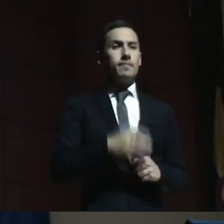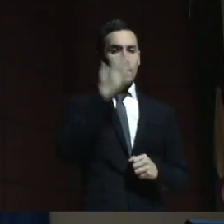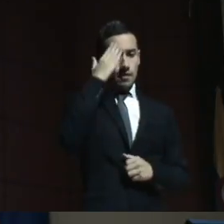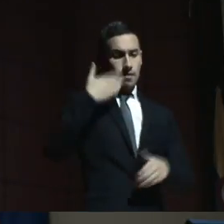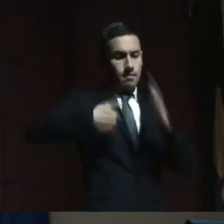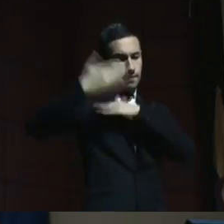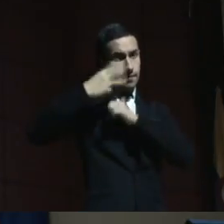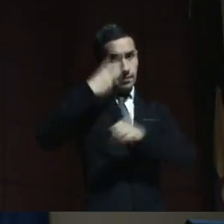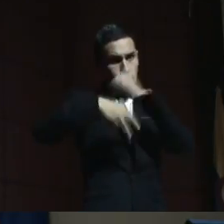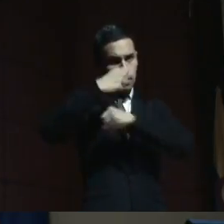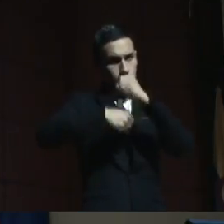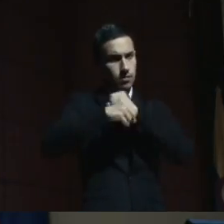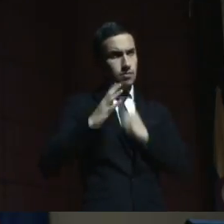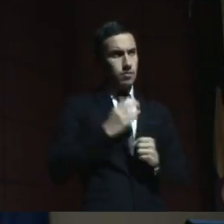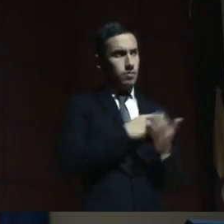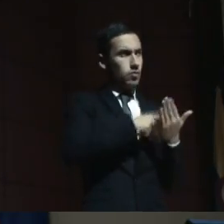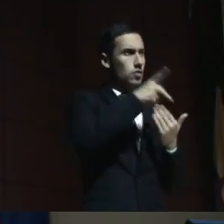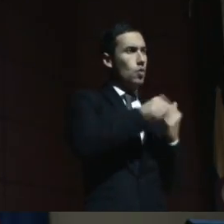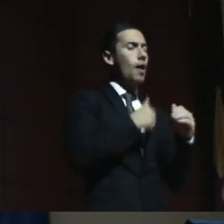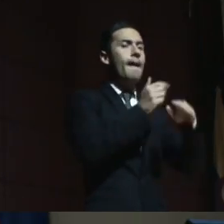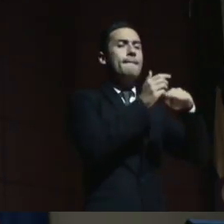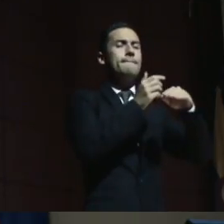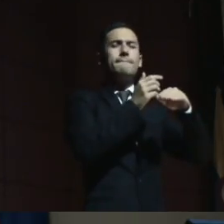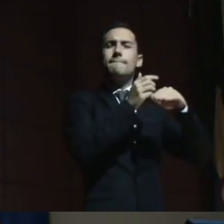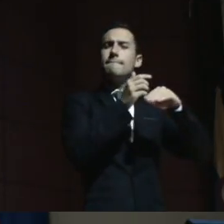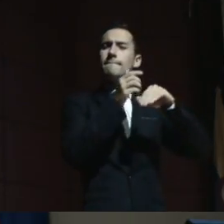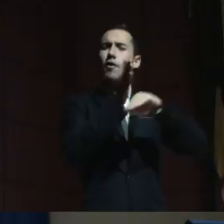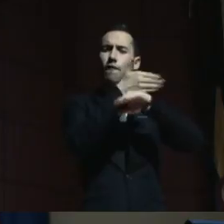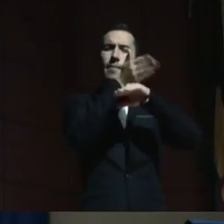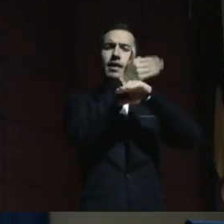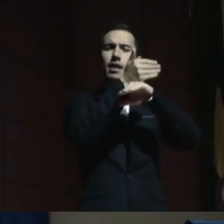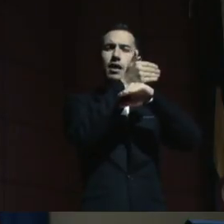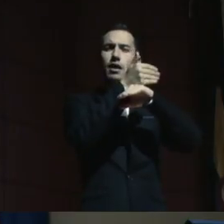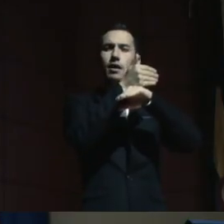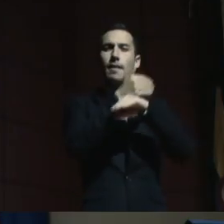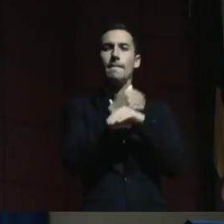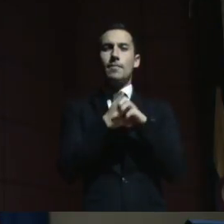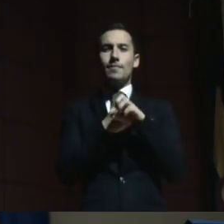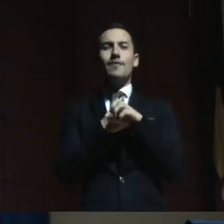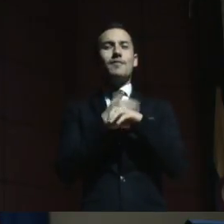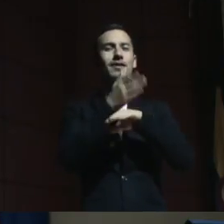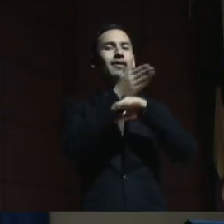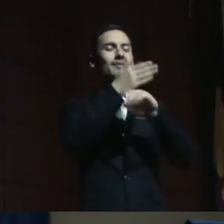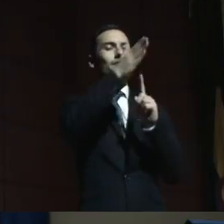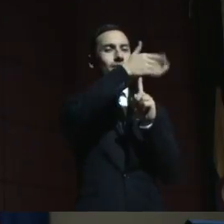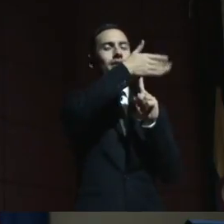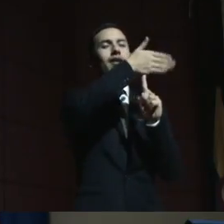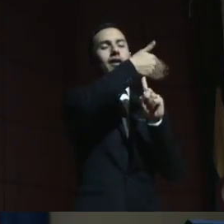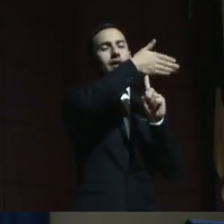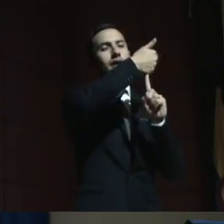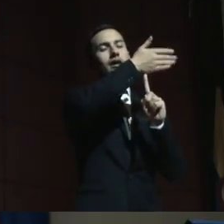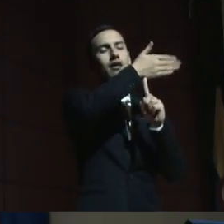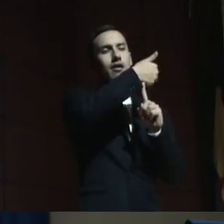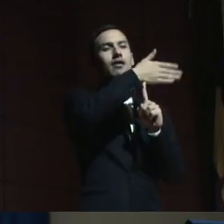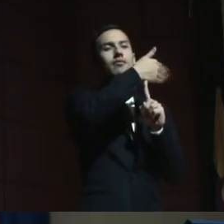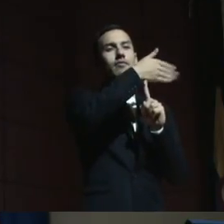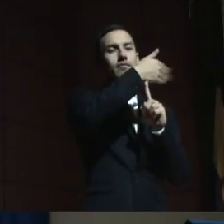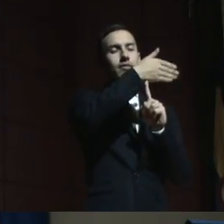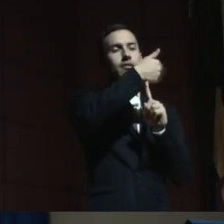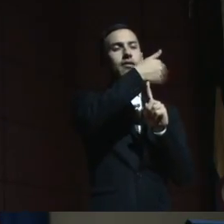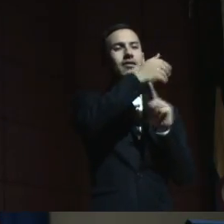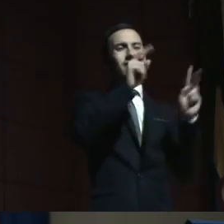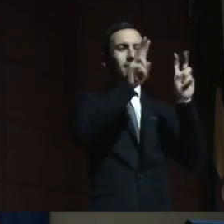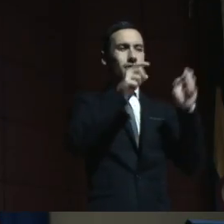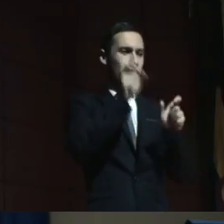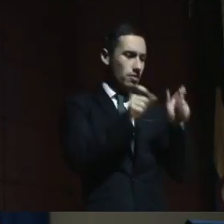tres años un proyecto con Profamilia sobre salud sexual y derechos sexuales y reproductivos de mujeres con